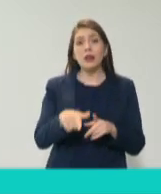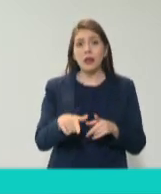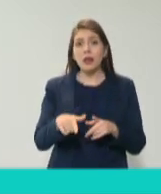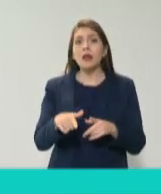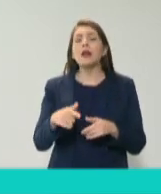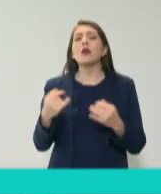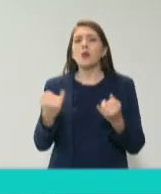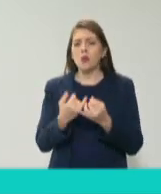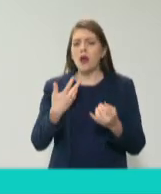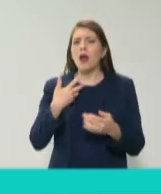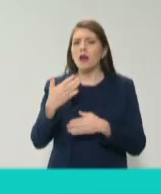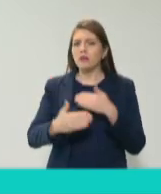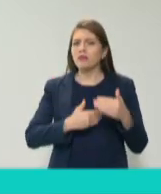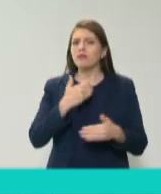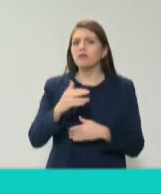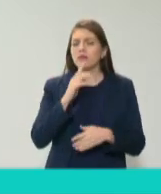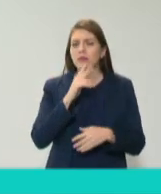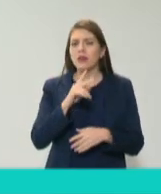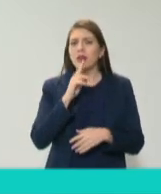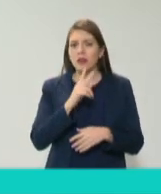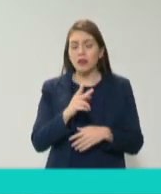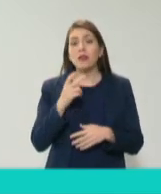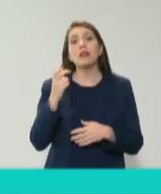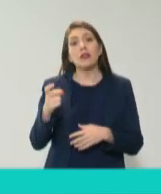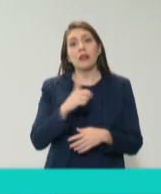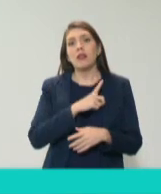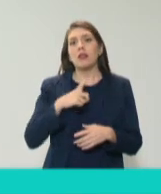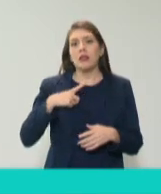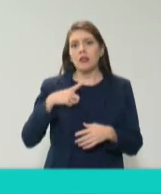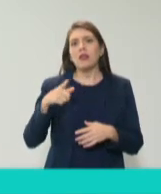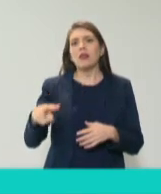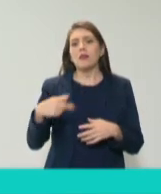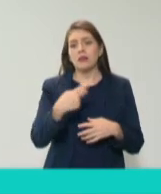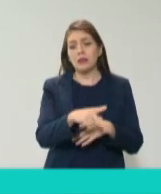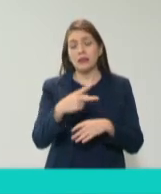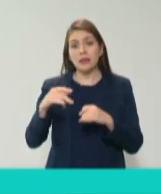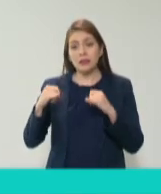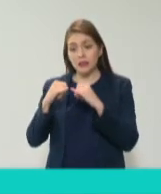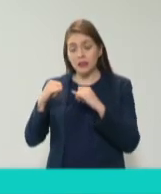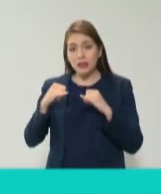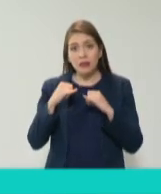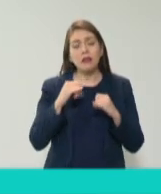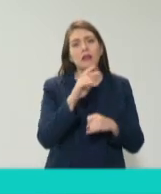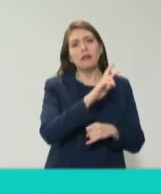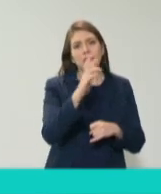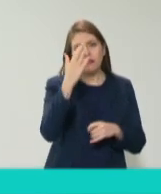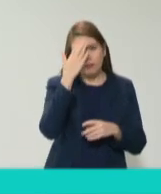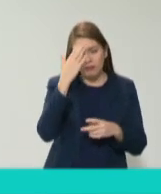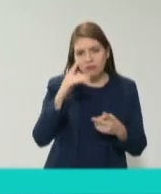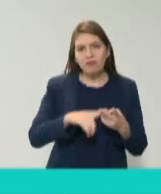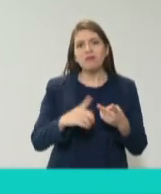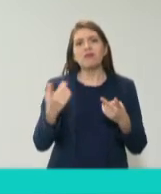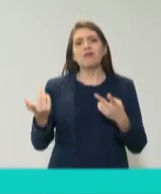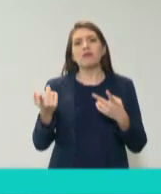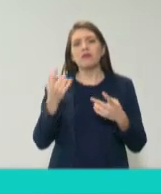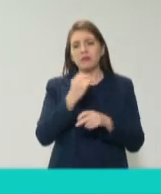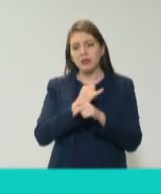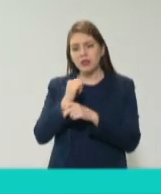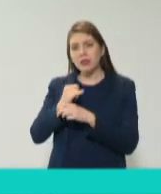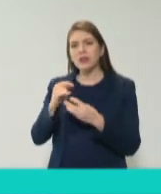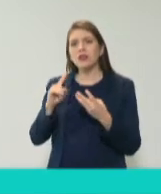que también eso es algo que se le tiene que reconocer a las instituciones a la academia a la sociedad civil